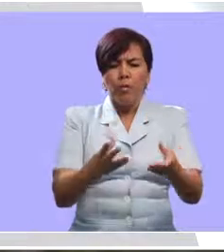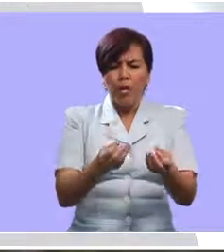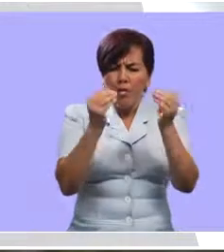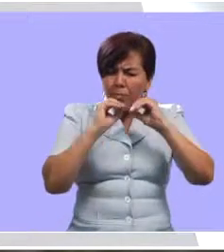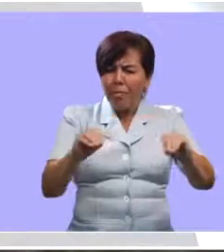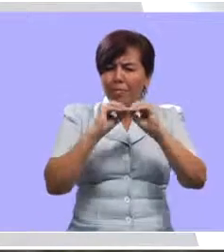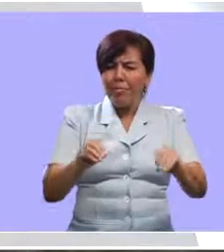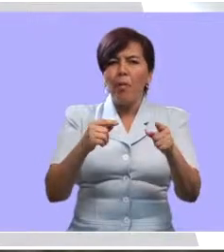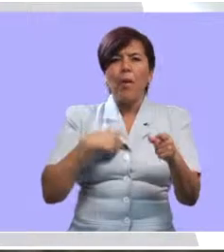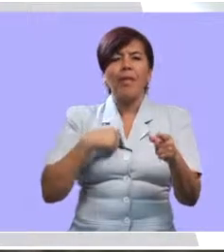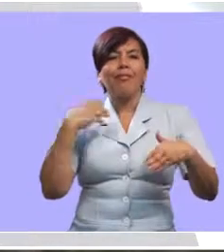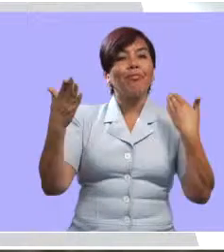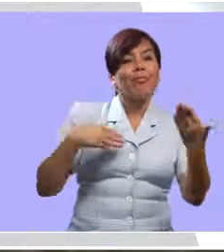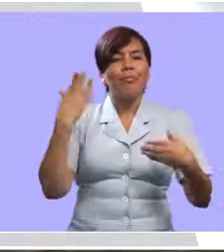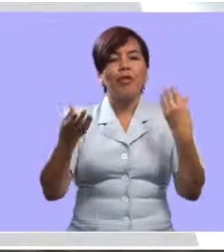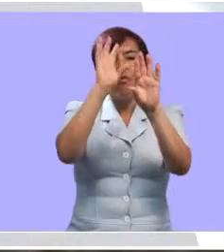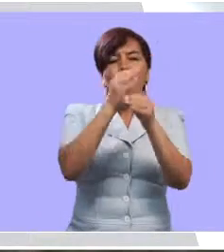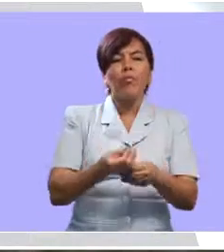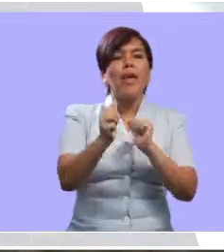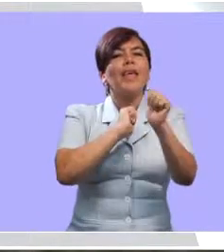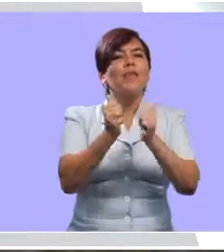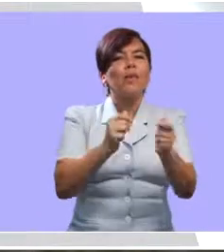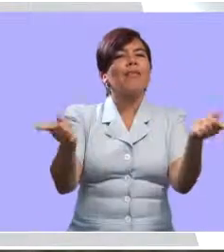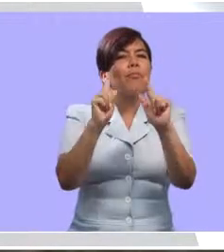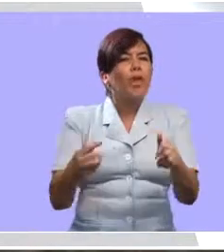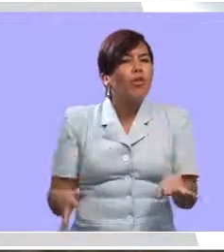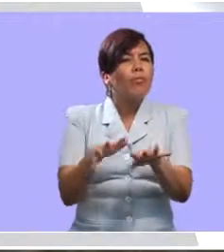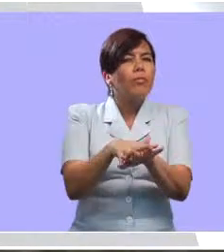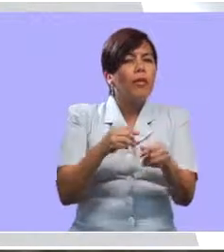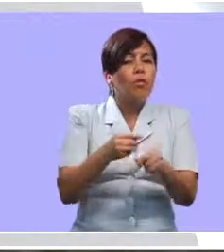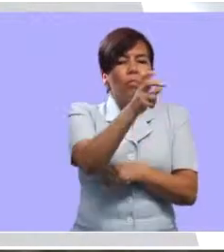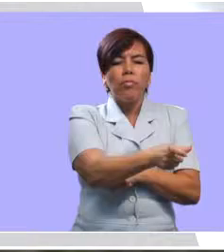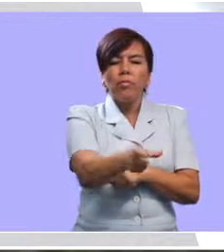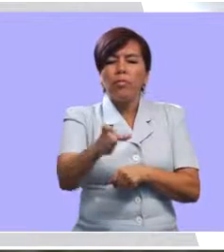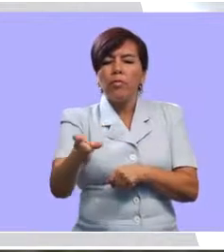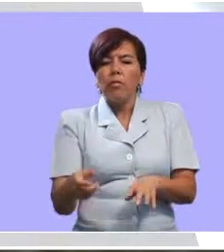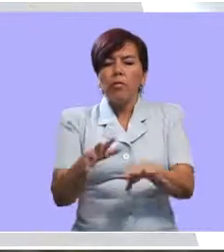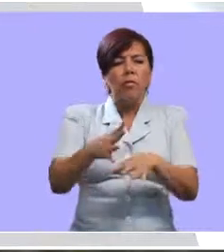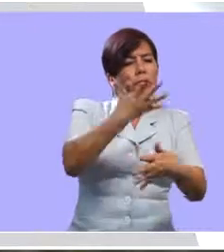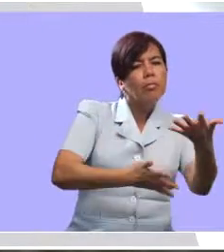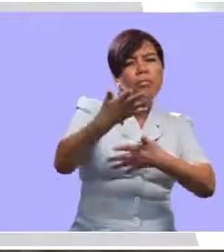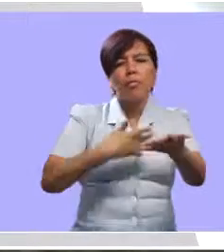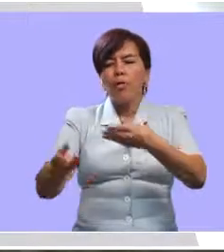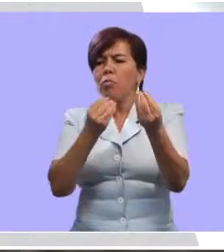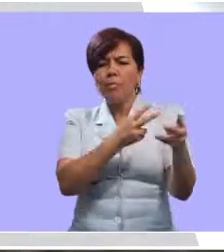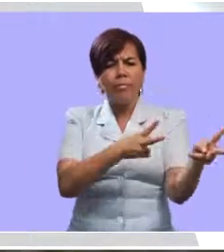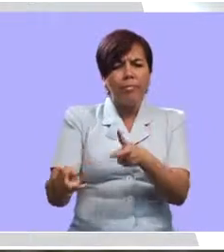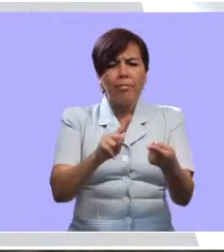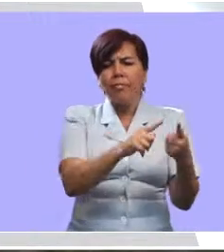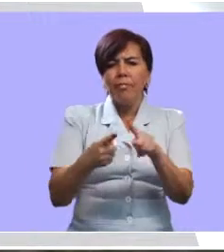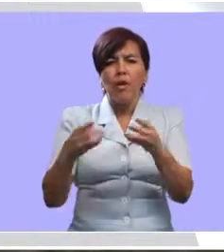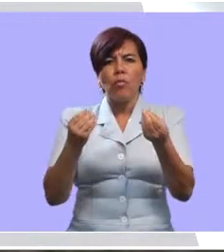lúdico-pedagógicas en base a la formación deportiva que permitieran que el ser humano interactúe con sus demás